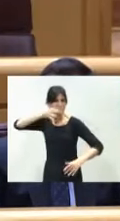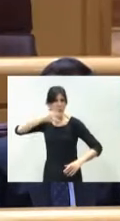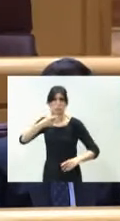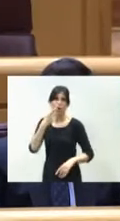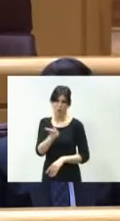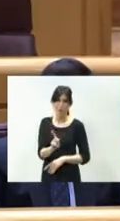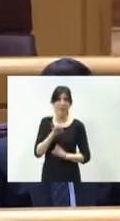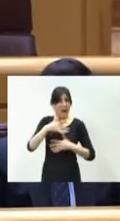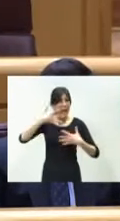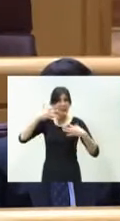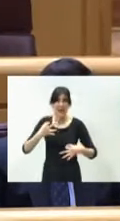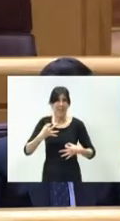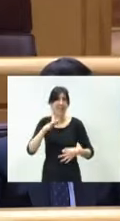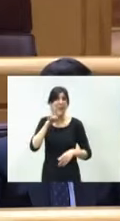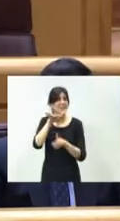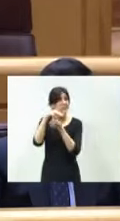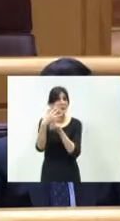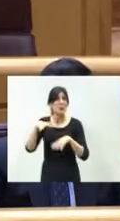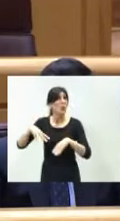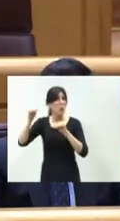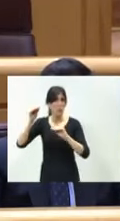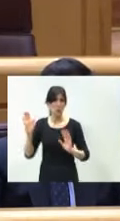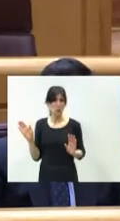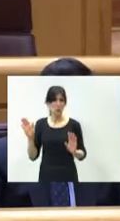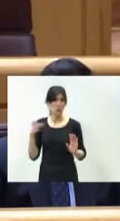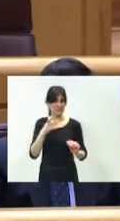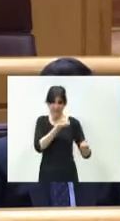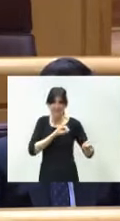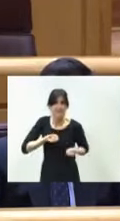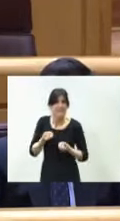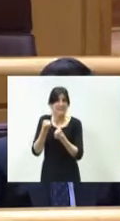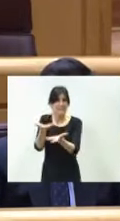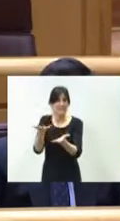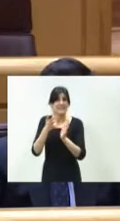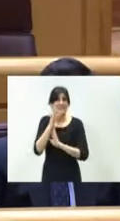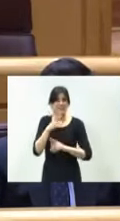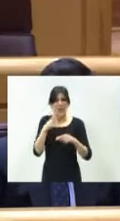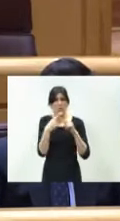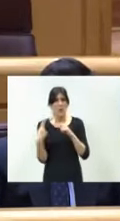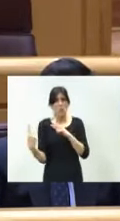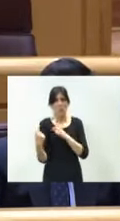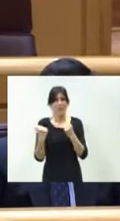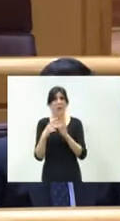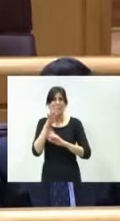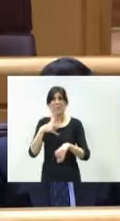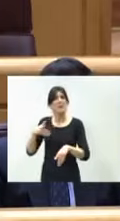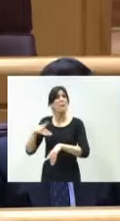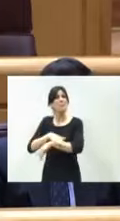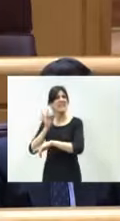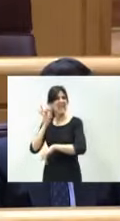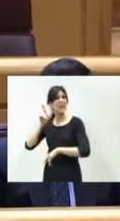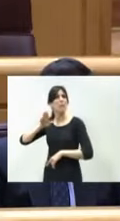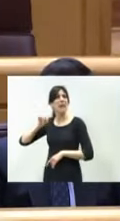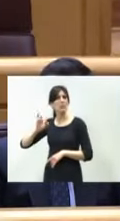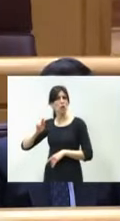situación que vive la provincia de Burgos. Esto es lo que le estoy trasladando. Si tenemos la circunvalación de Heranda, es porque le inauguró la ministra Pastor el año